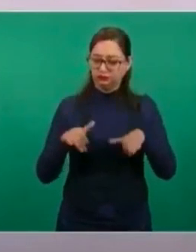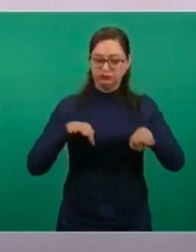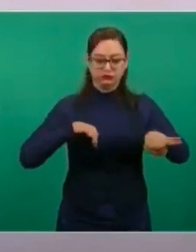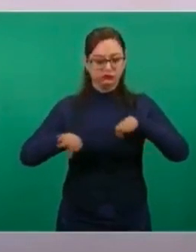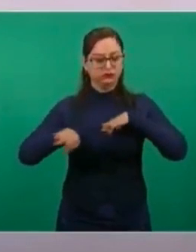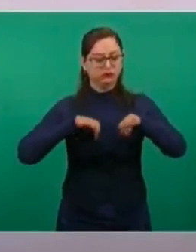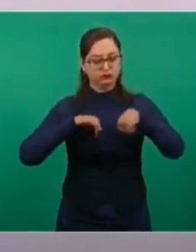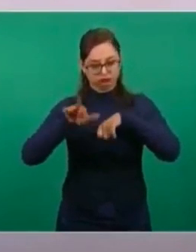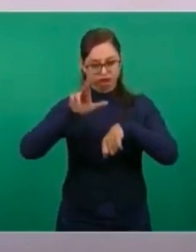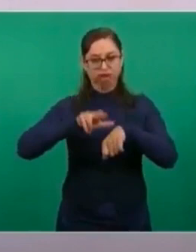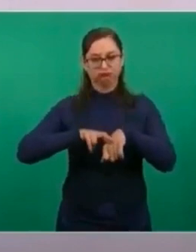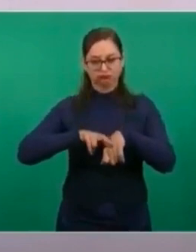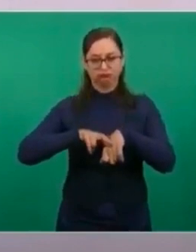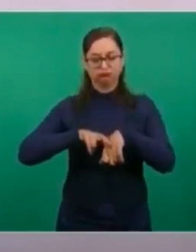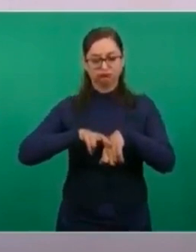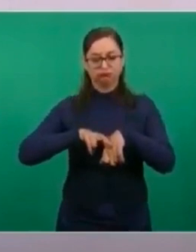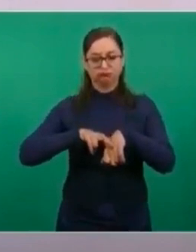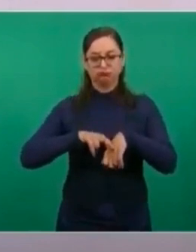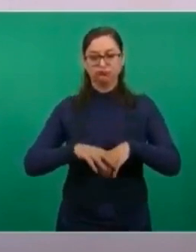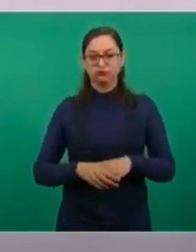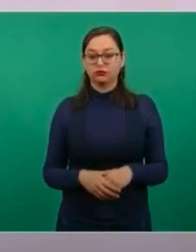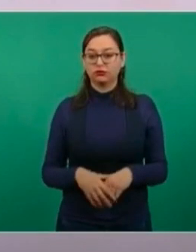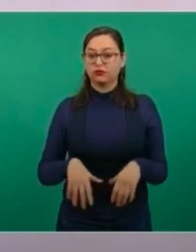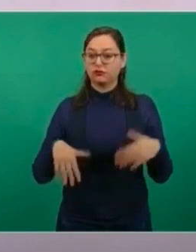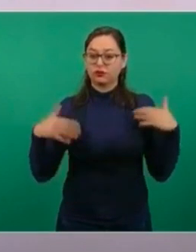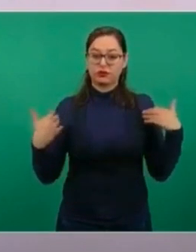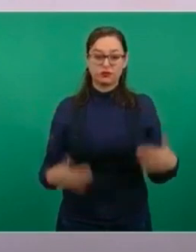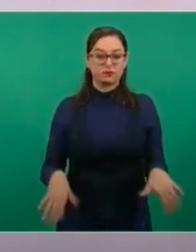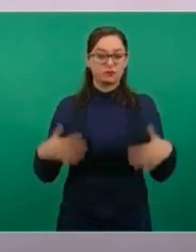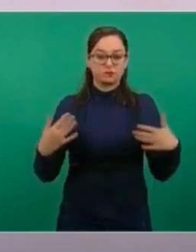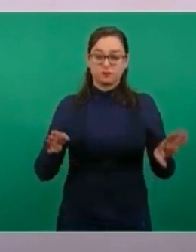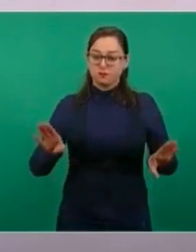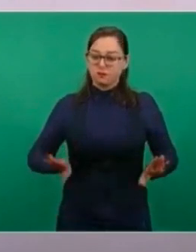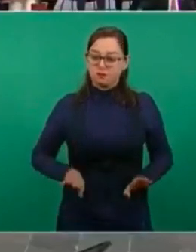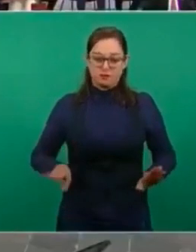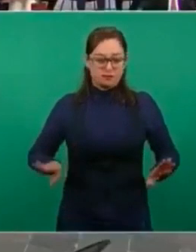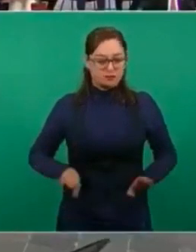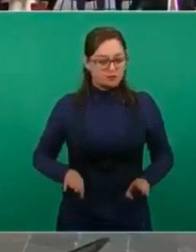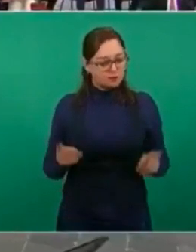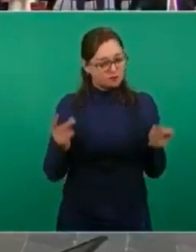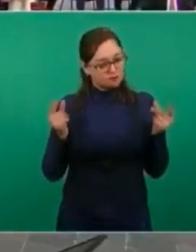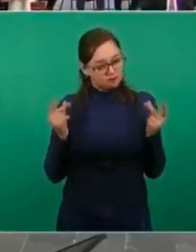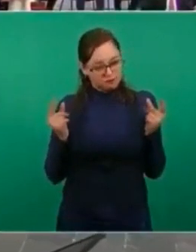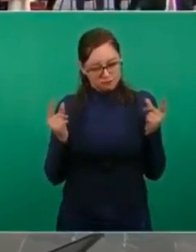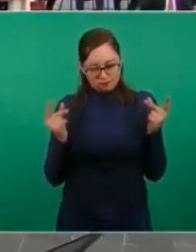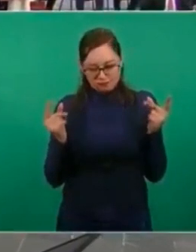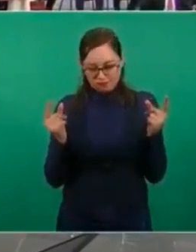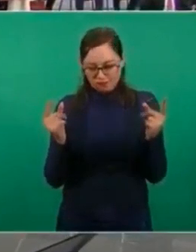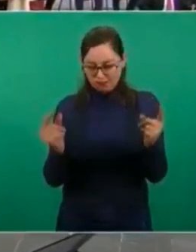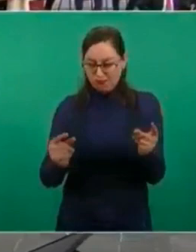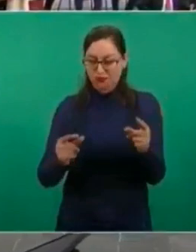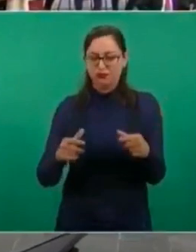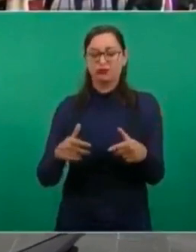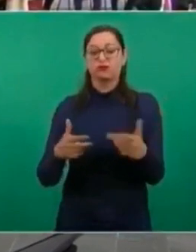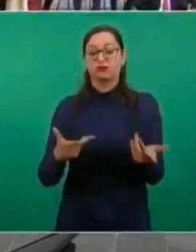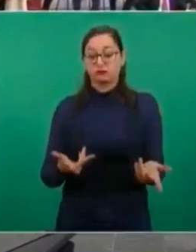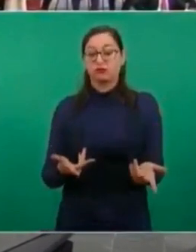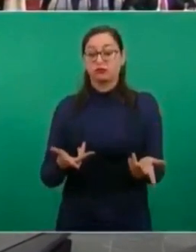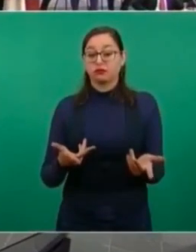que se aplicaron a fondo para enfrentar